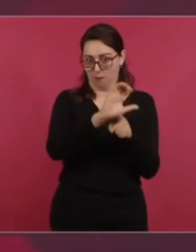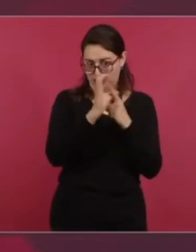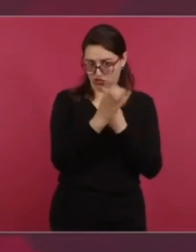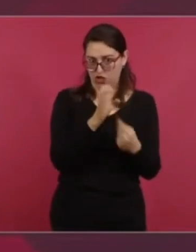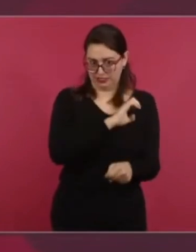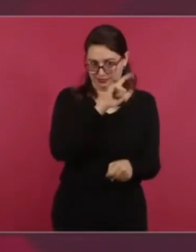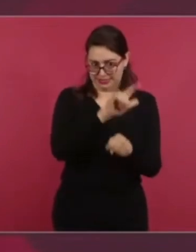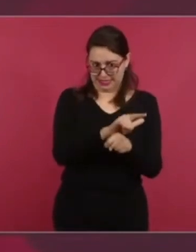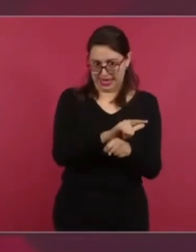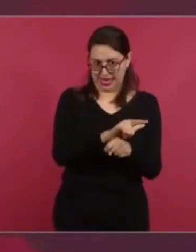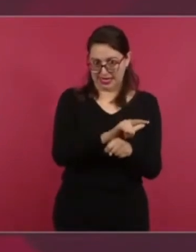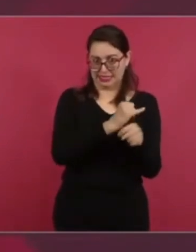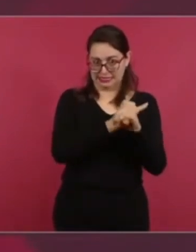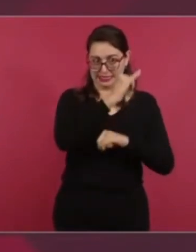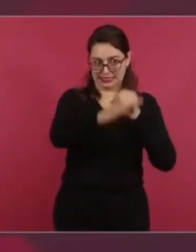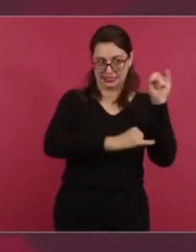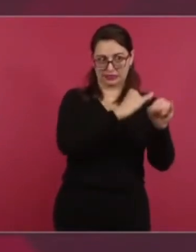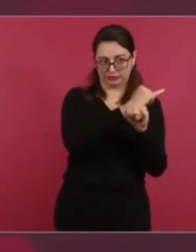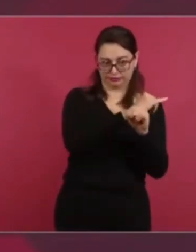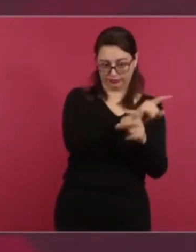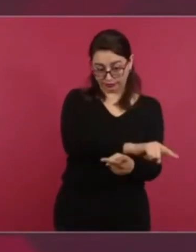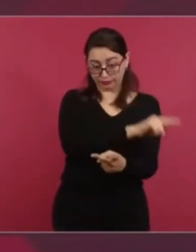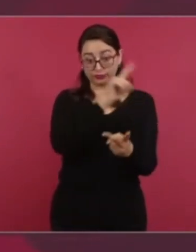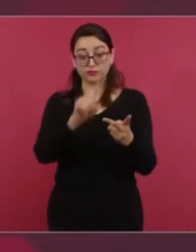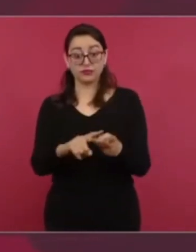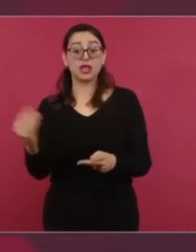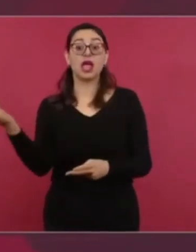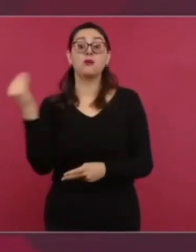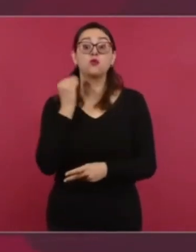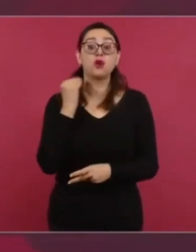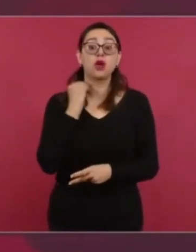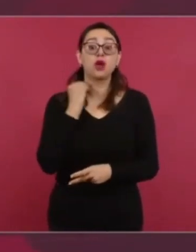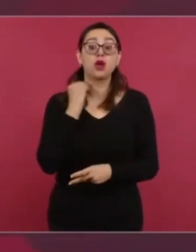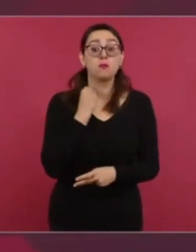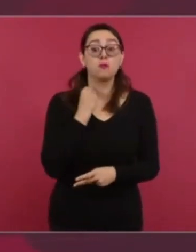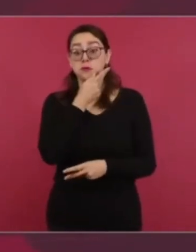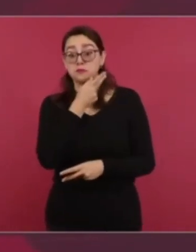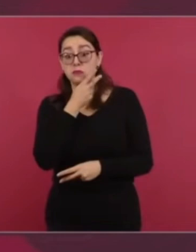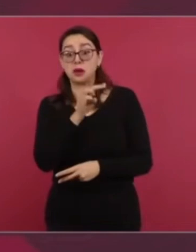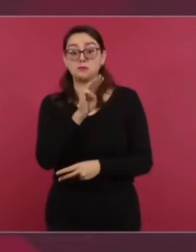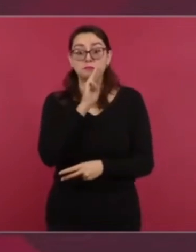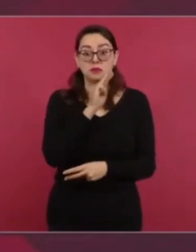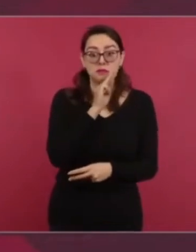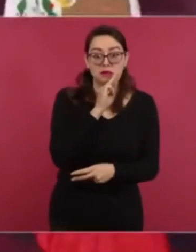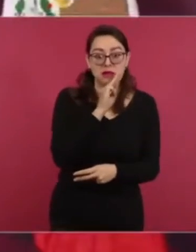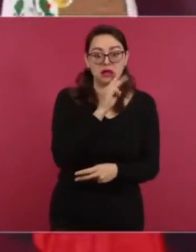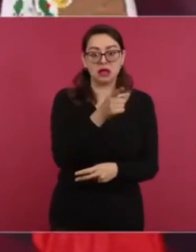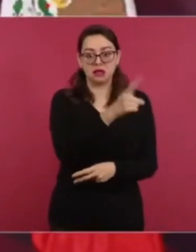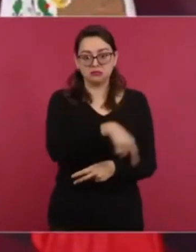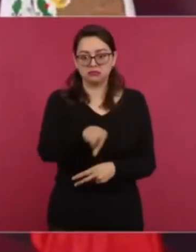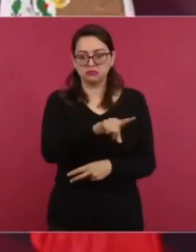que estábamos actuando, se enojan